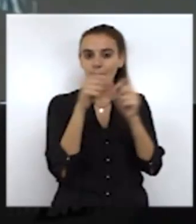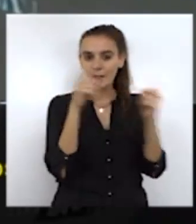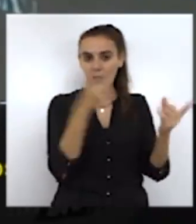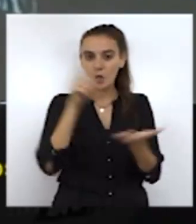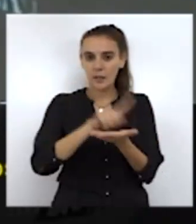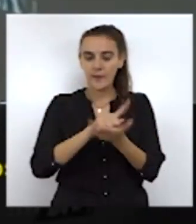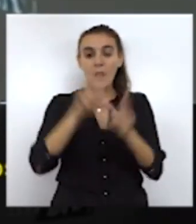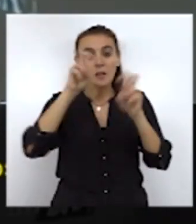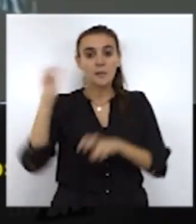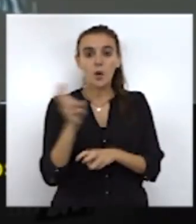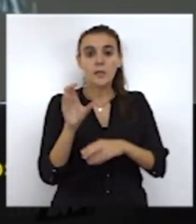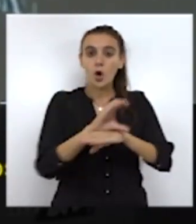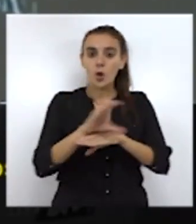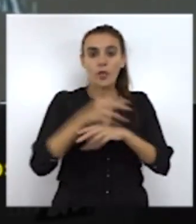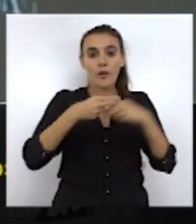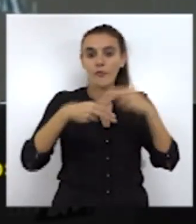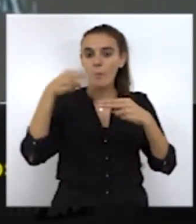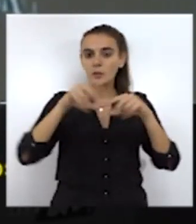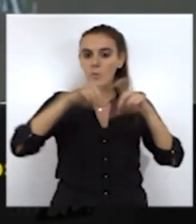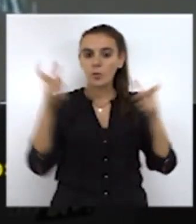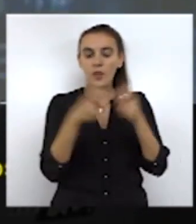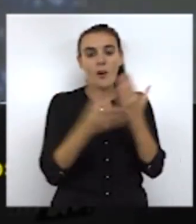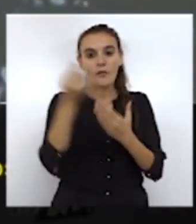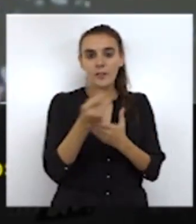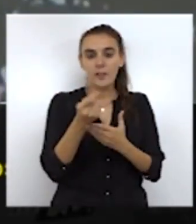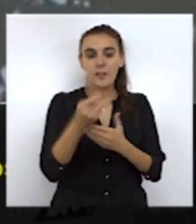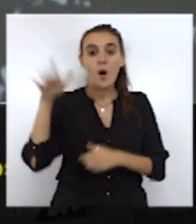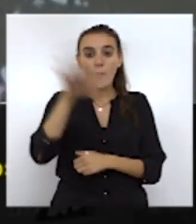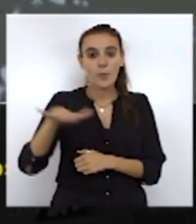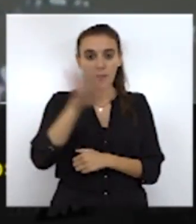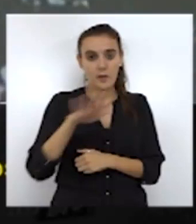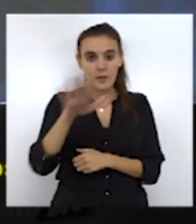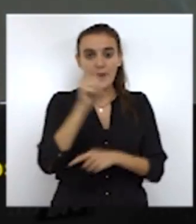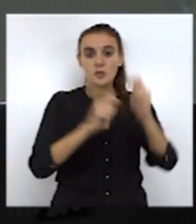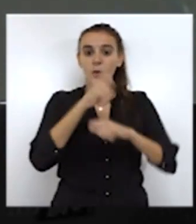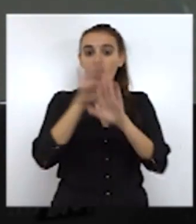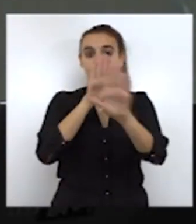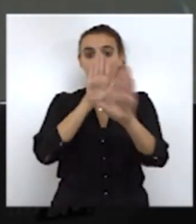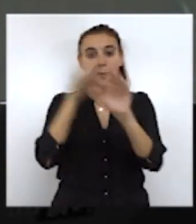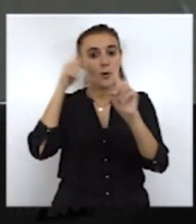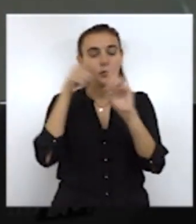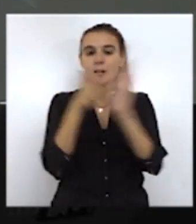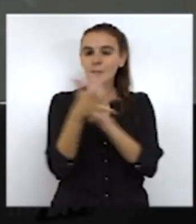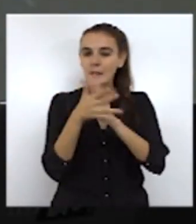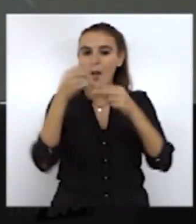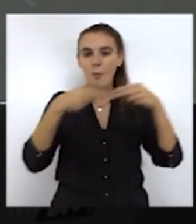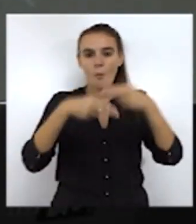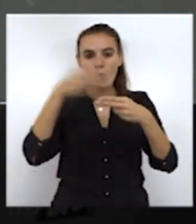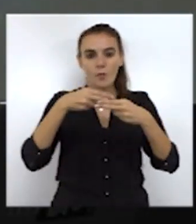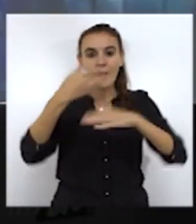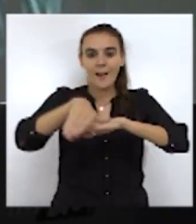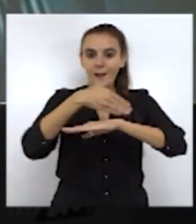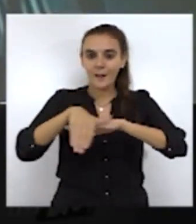migratoria. Por otro lado, el consejero de Fomento se reunía con la Federación Provincial de Asociaciones de Vecinos para explicarles las obras